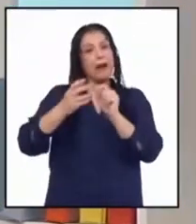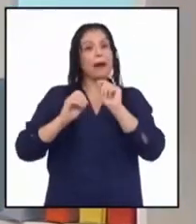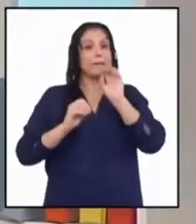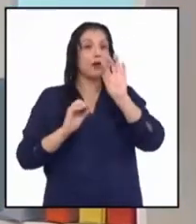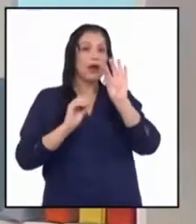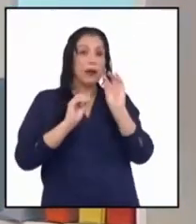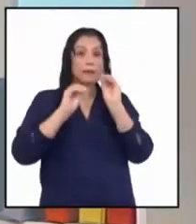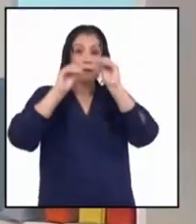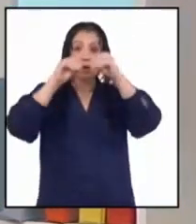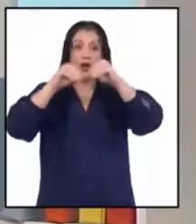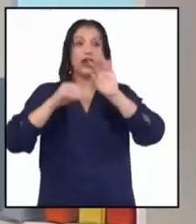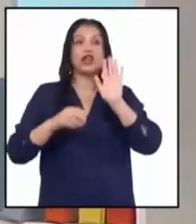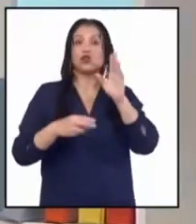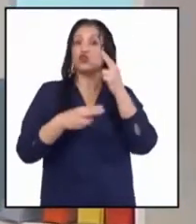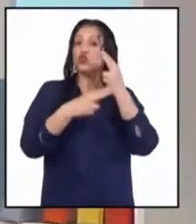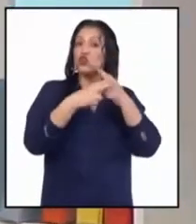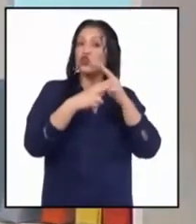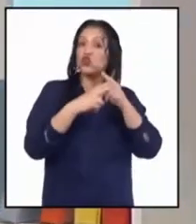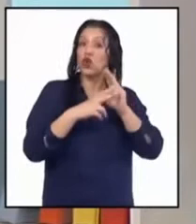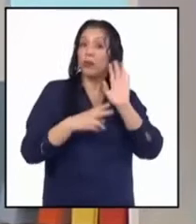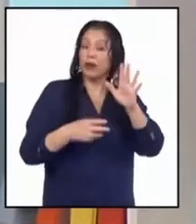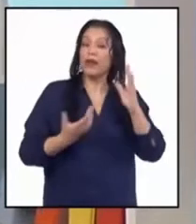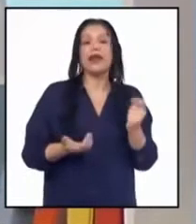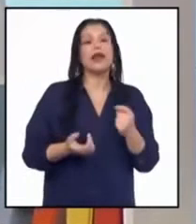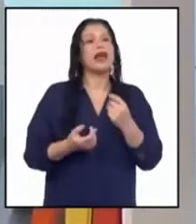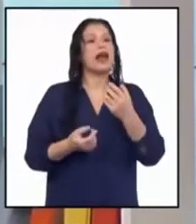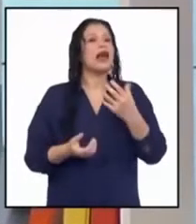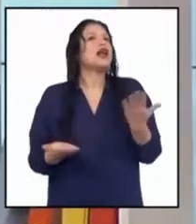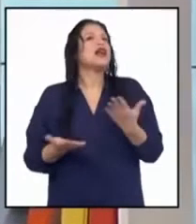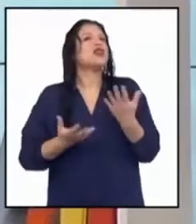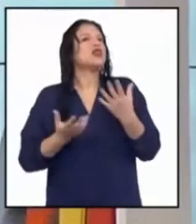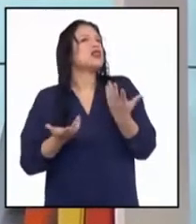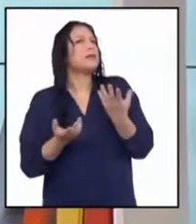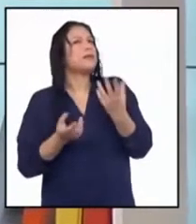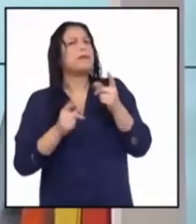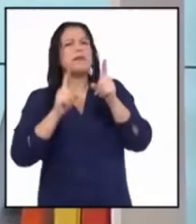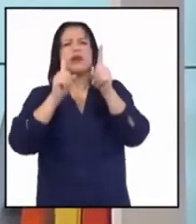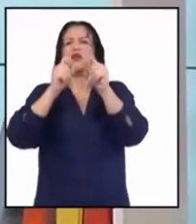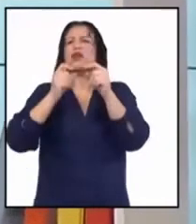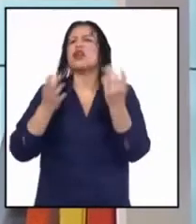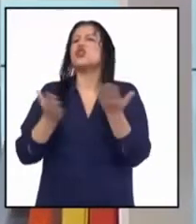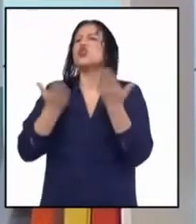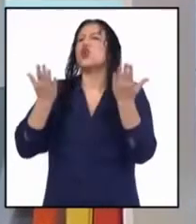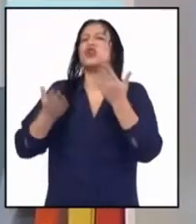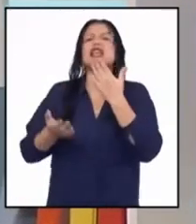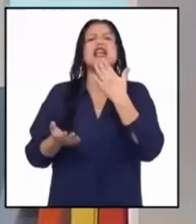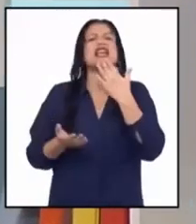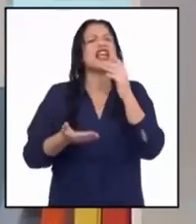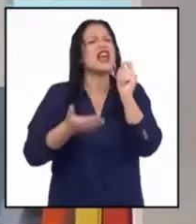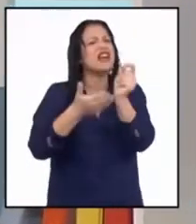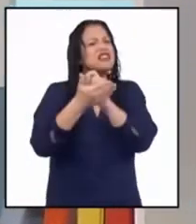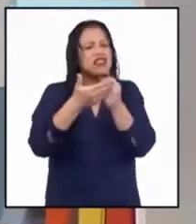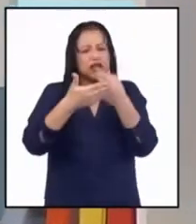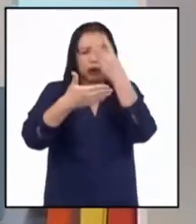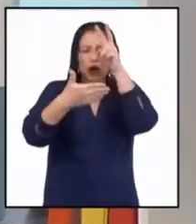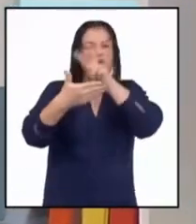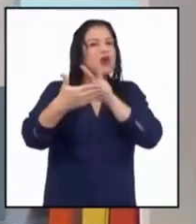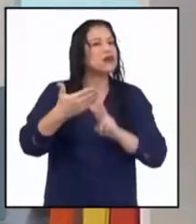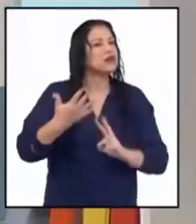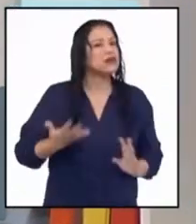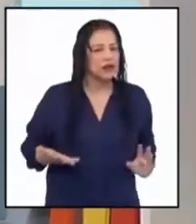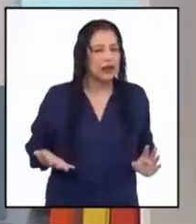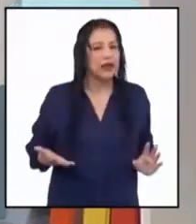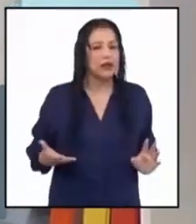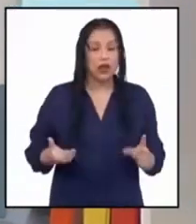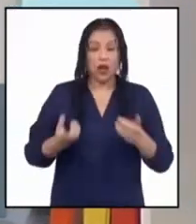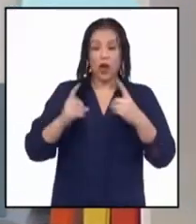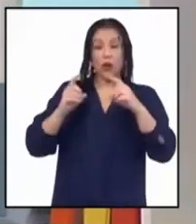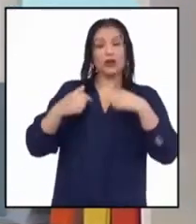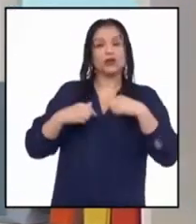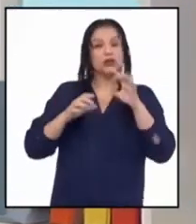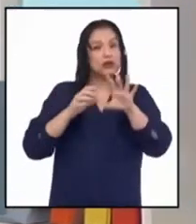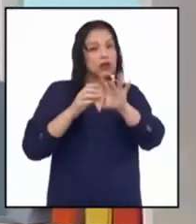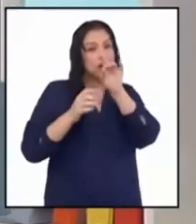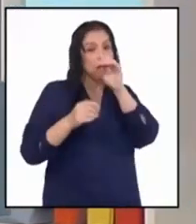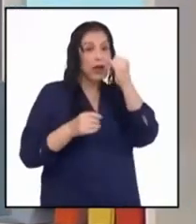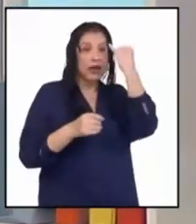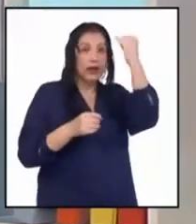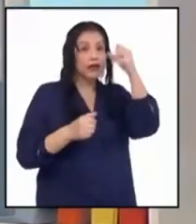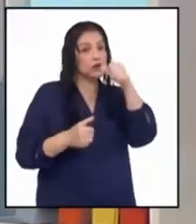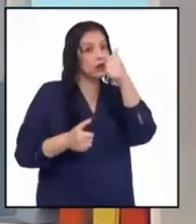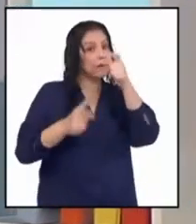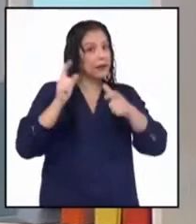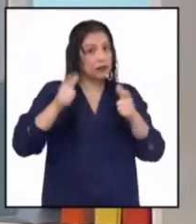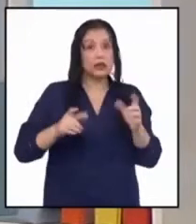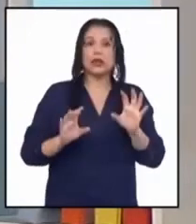Y sé que eso tiene que ver con citar una fuente. Cuando usamos las ideas de otras personas es justo y muy